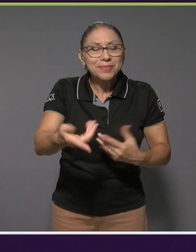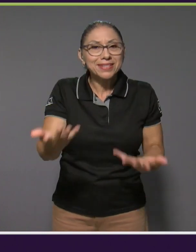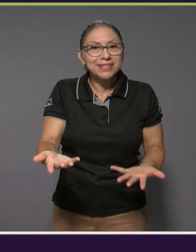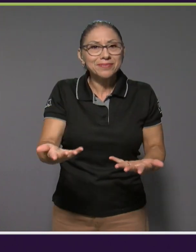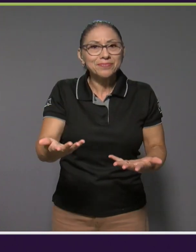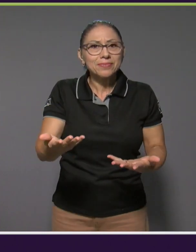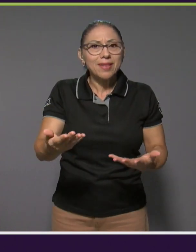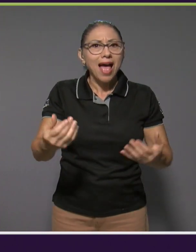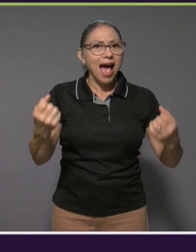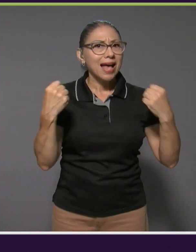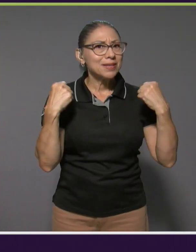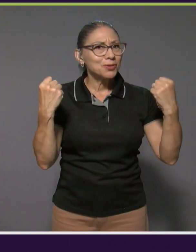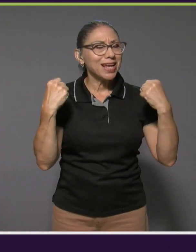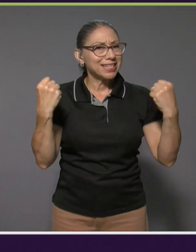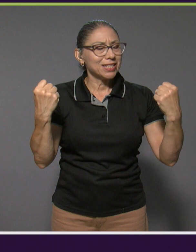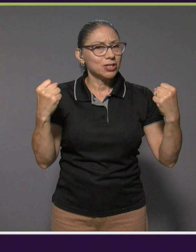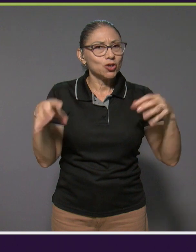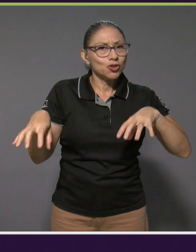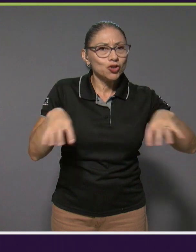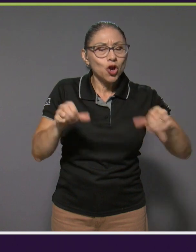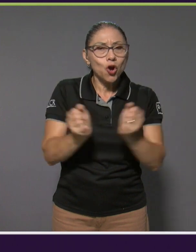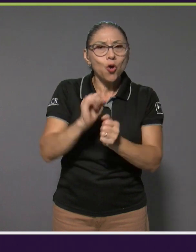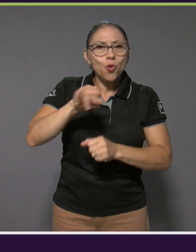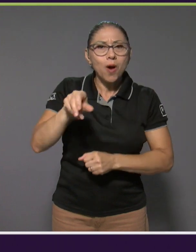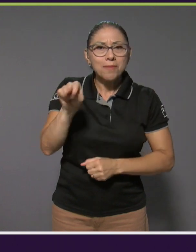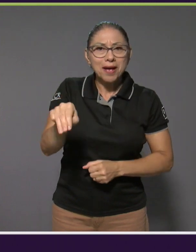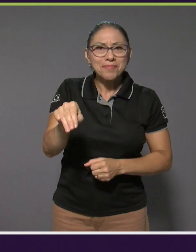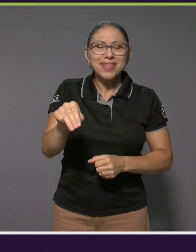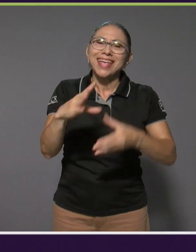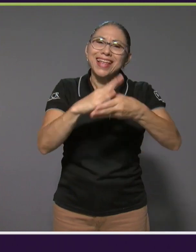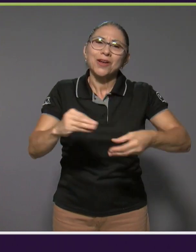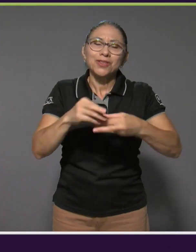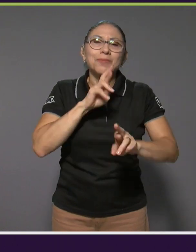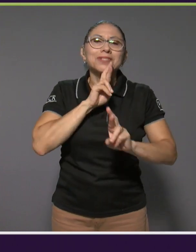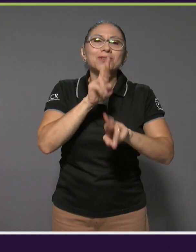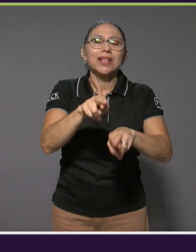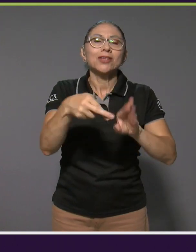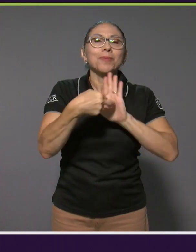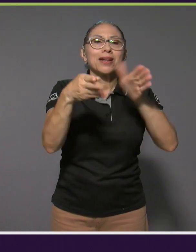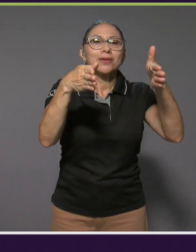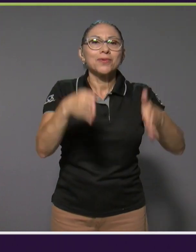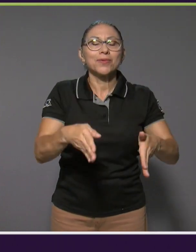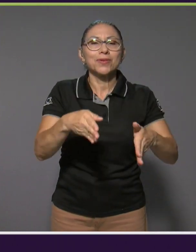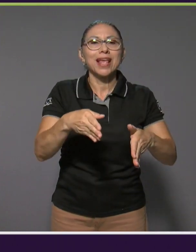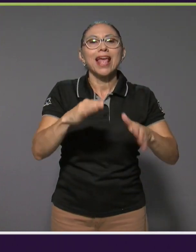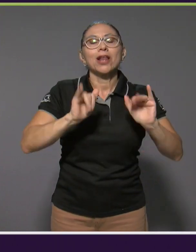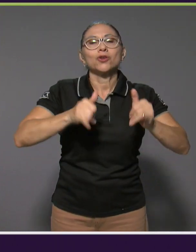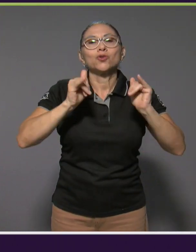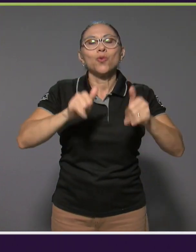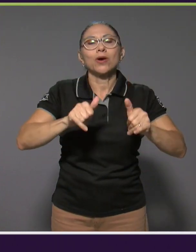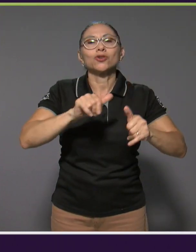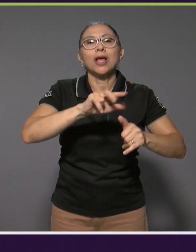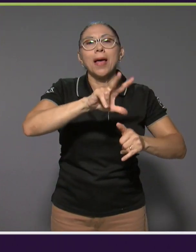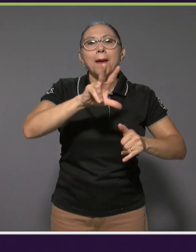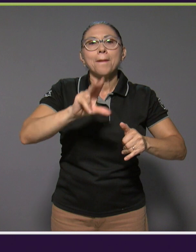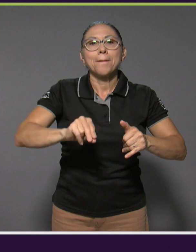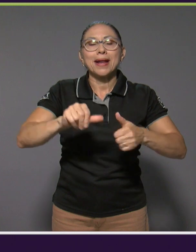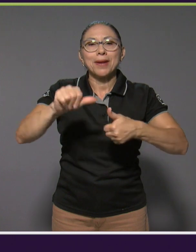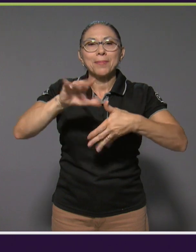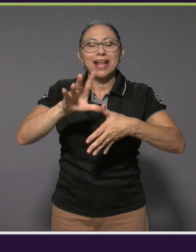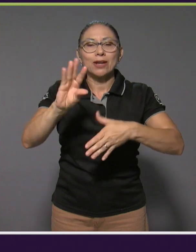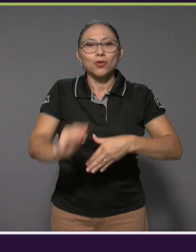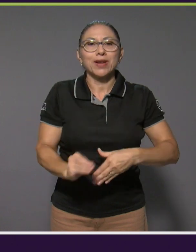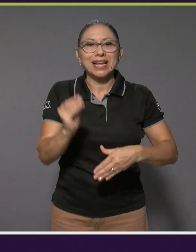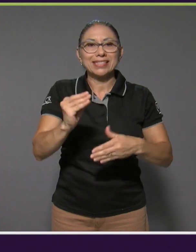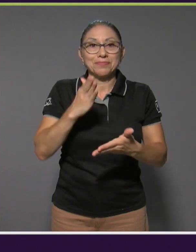Hacemos ejercicios con Juanma y le contamos los resultados para la delegación TICA en los Juegos para Panamericanos Juveniles. Vamos a una pausa